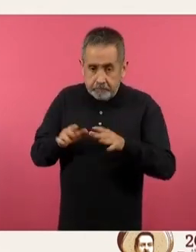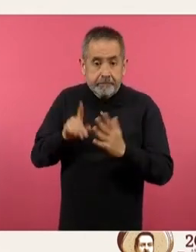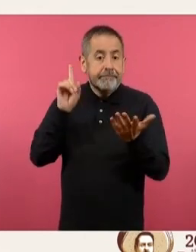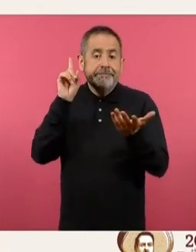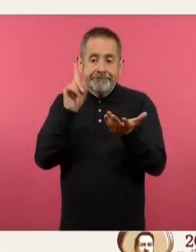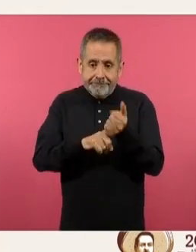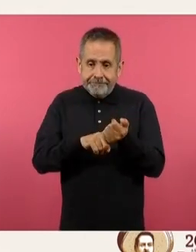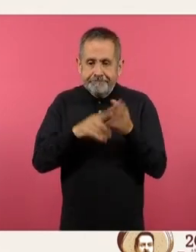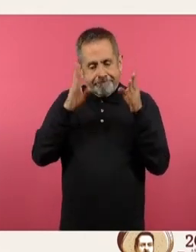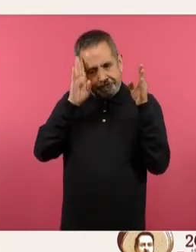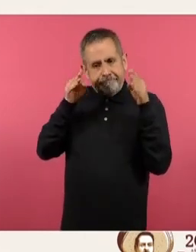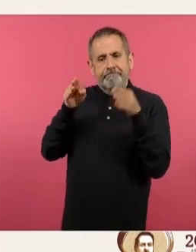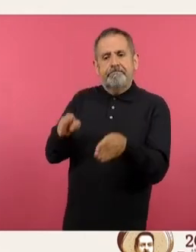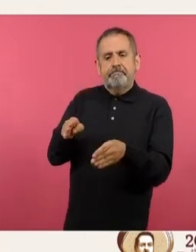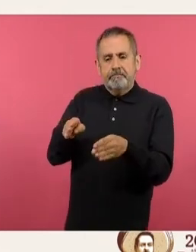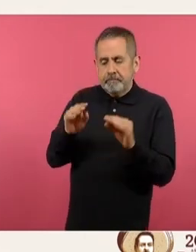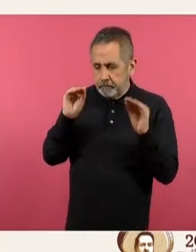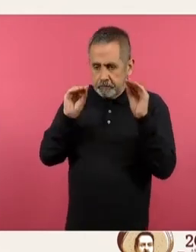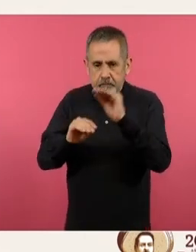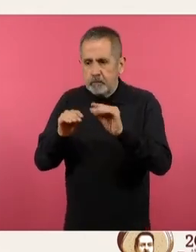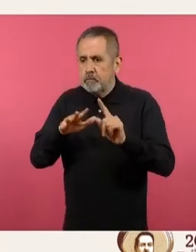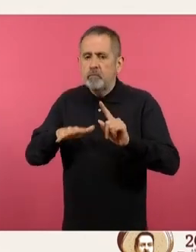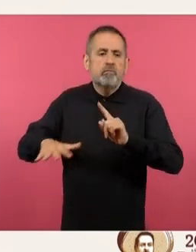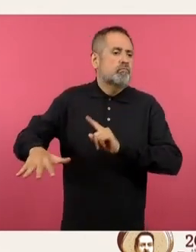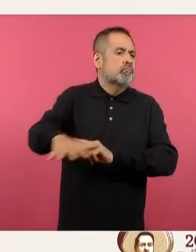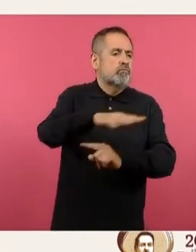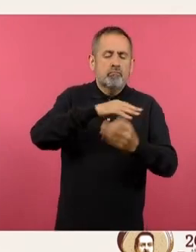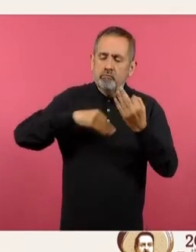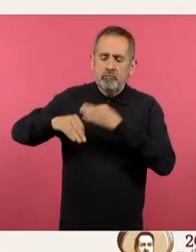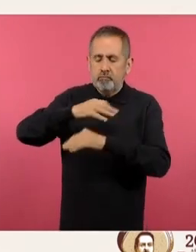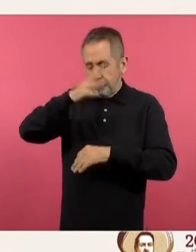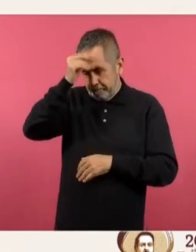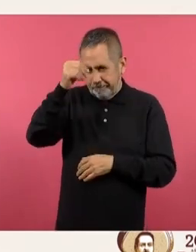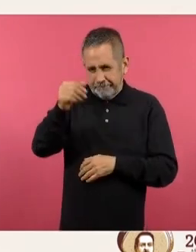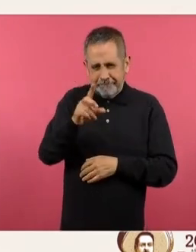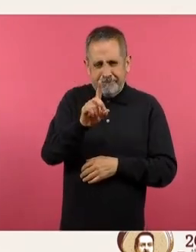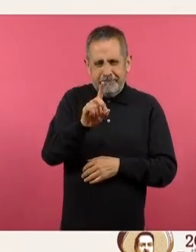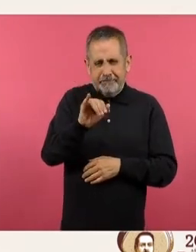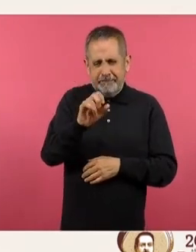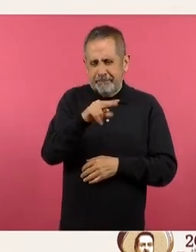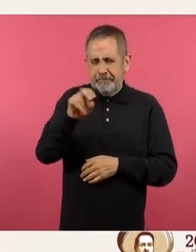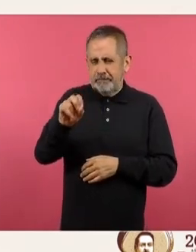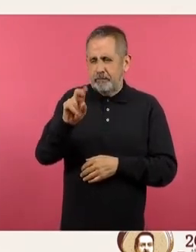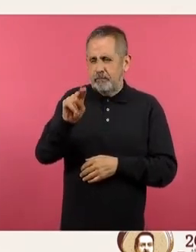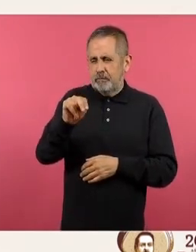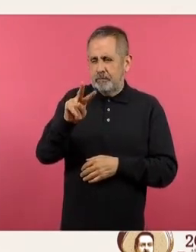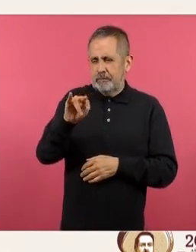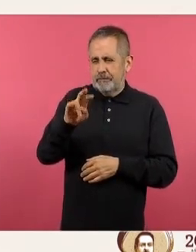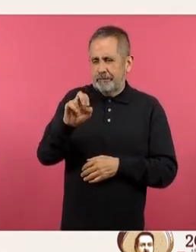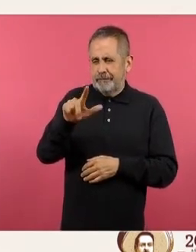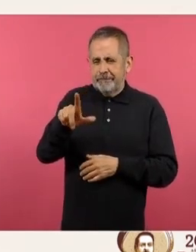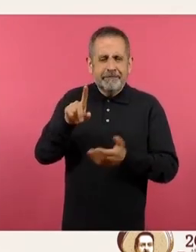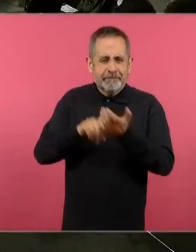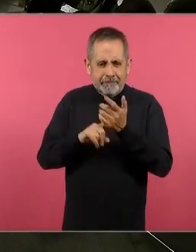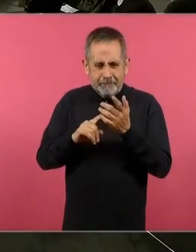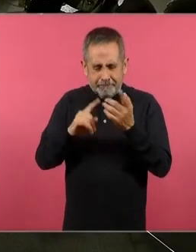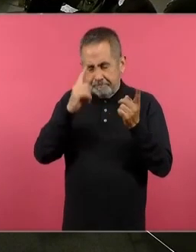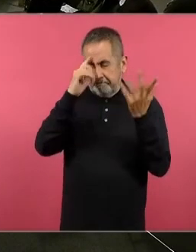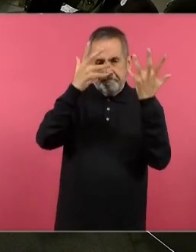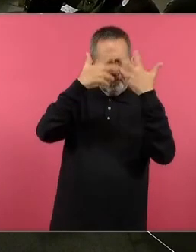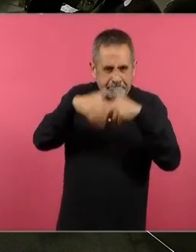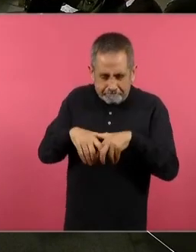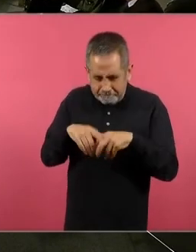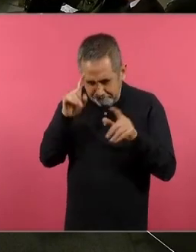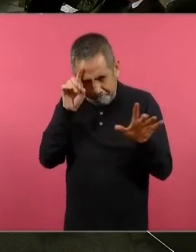están enfocados también al diseño universal del aprendizaje. El diseño universal del aprendizaje requiere de este trabajo del cerebro.